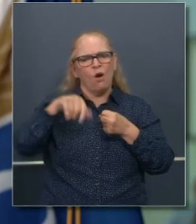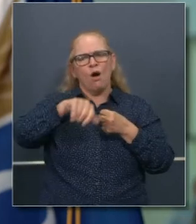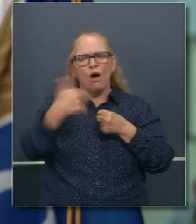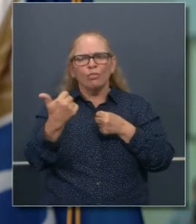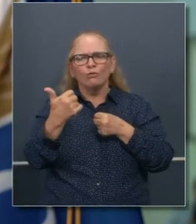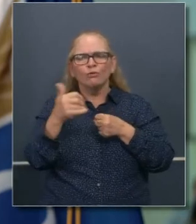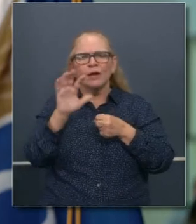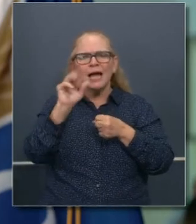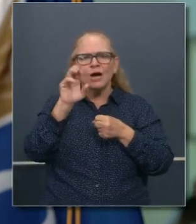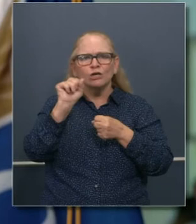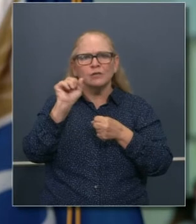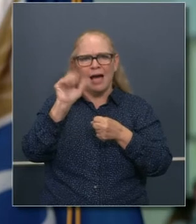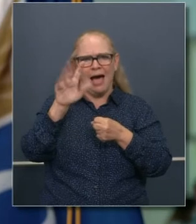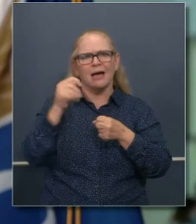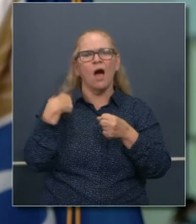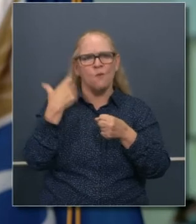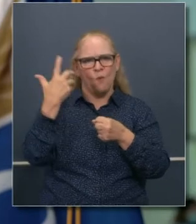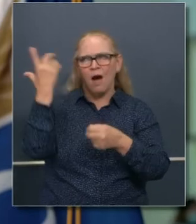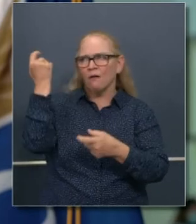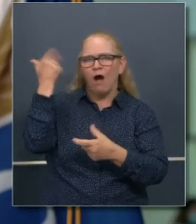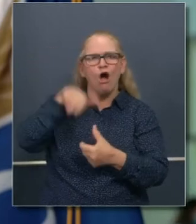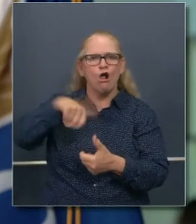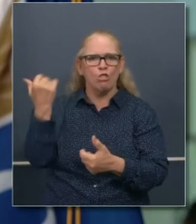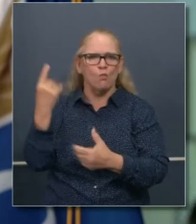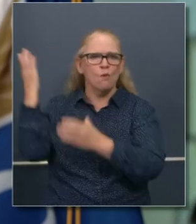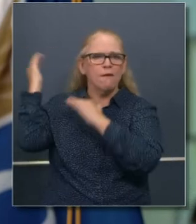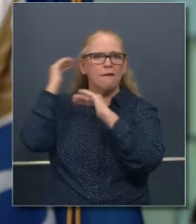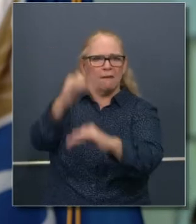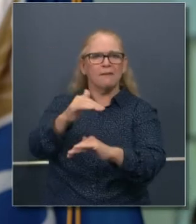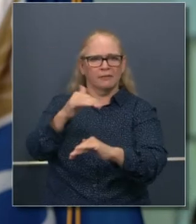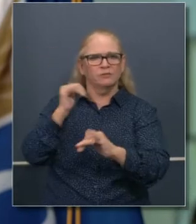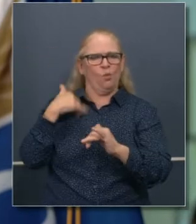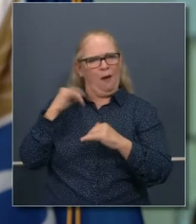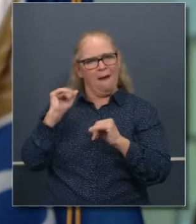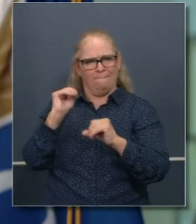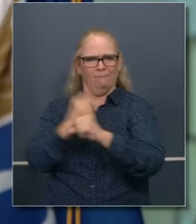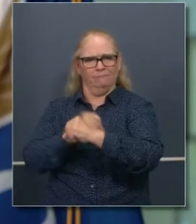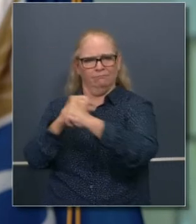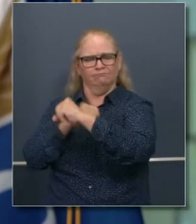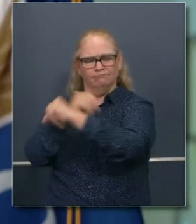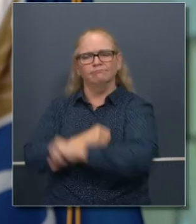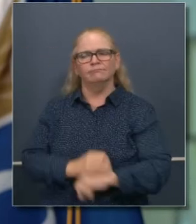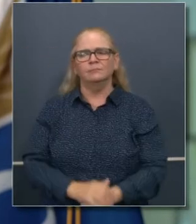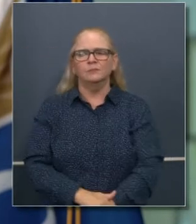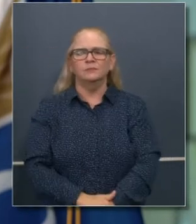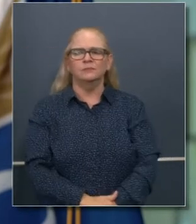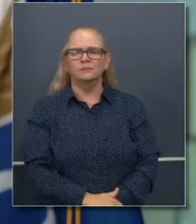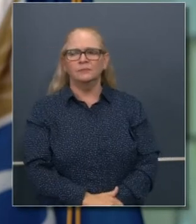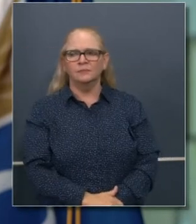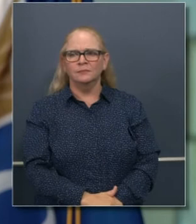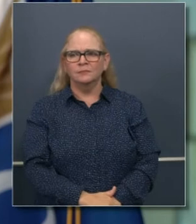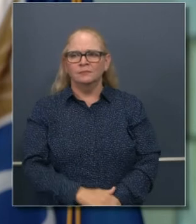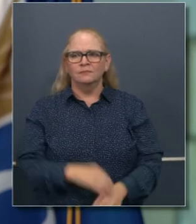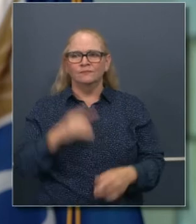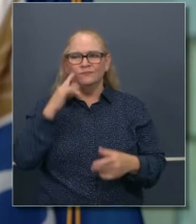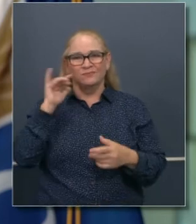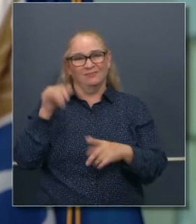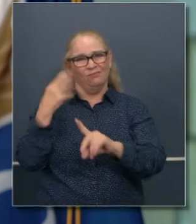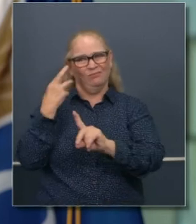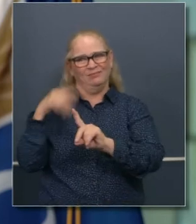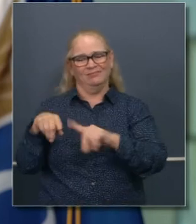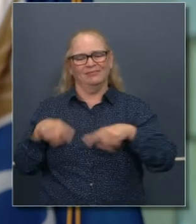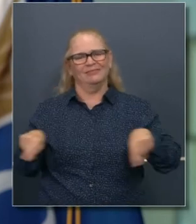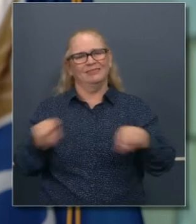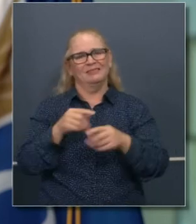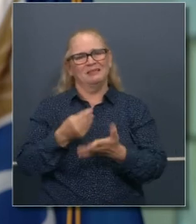programa CARE, y un programa que ayudaba a apoyar al gobierno local y estatal. De modo